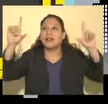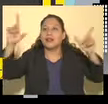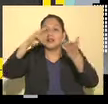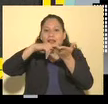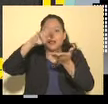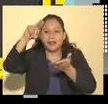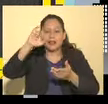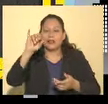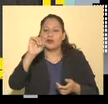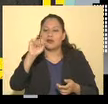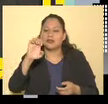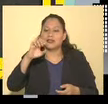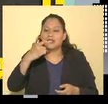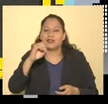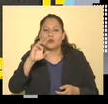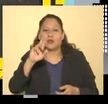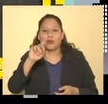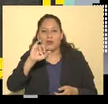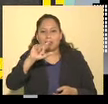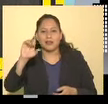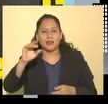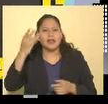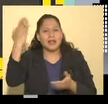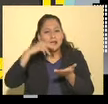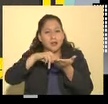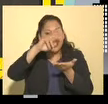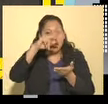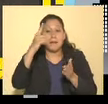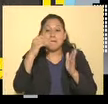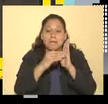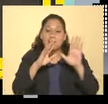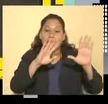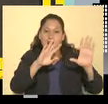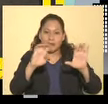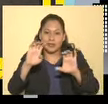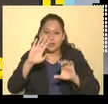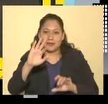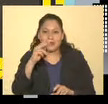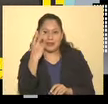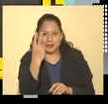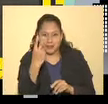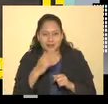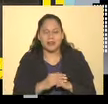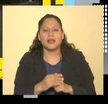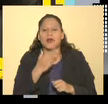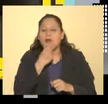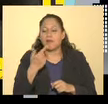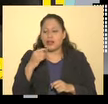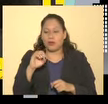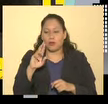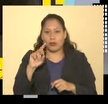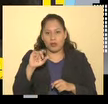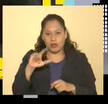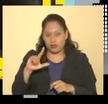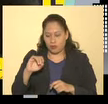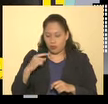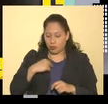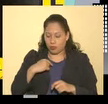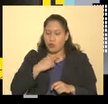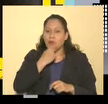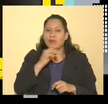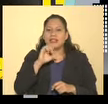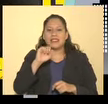de José Gordillo, que lo hizo en el año de 1952. Gordillo era discípulo de David Alfaro